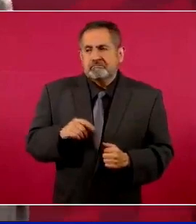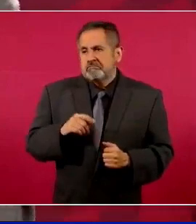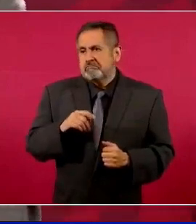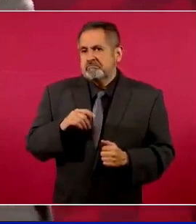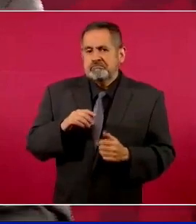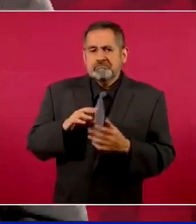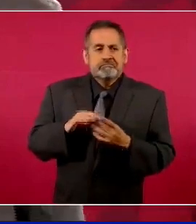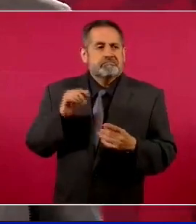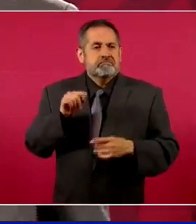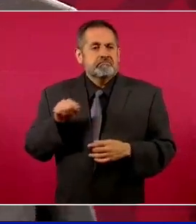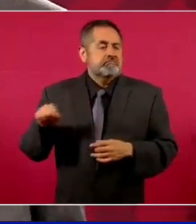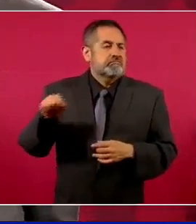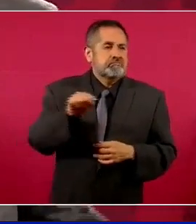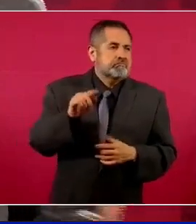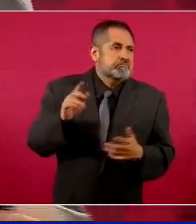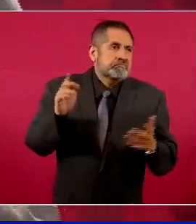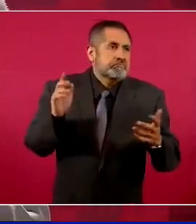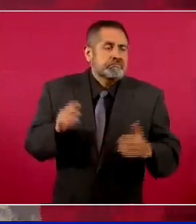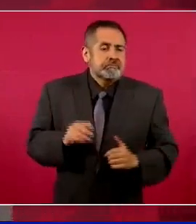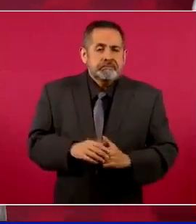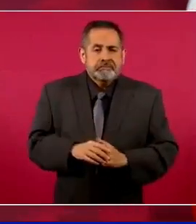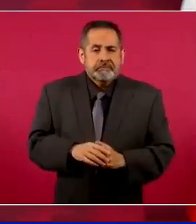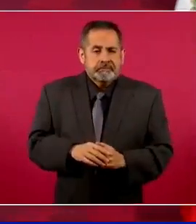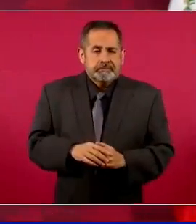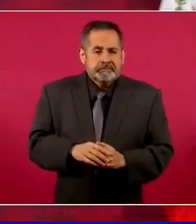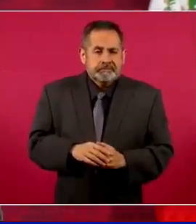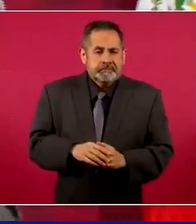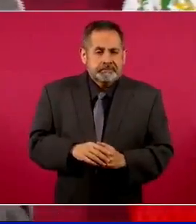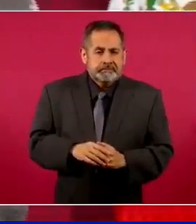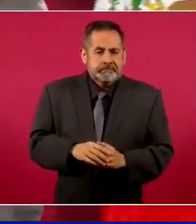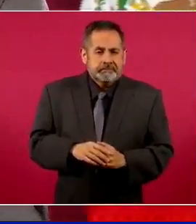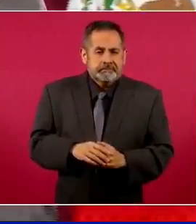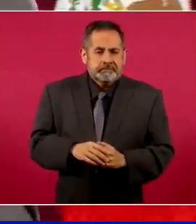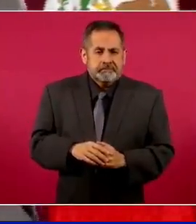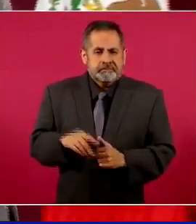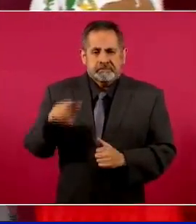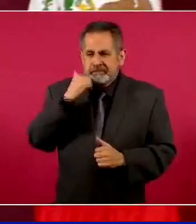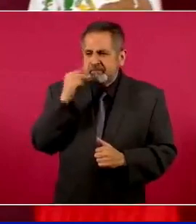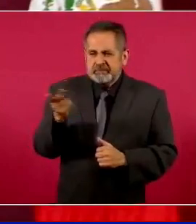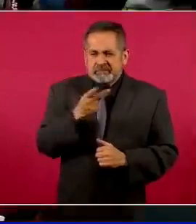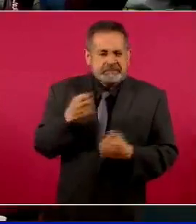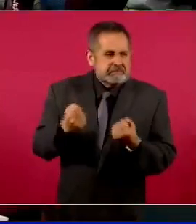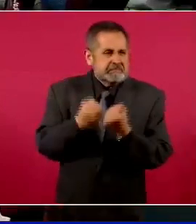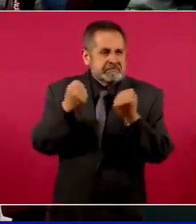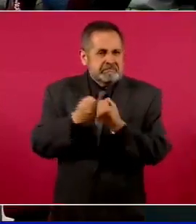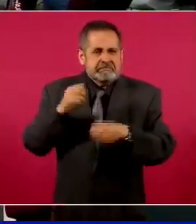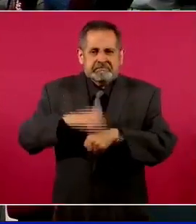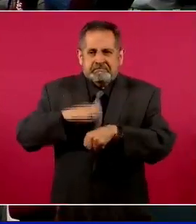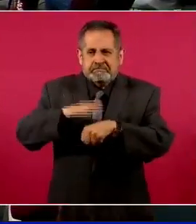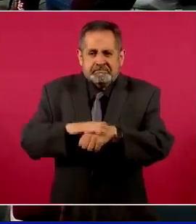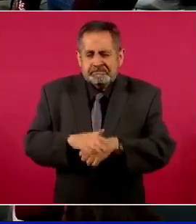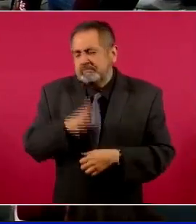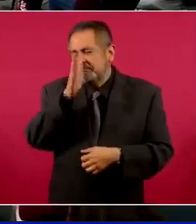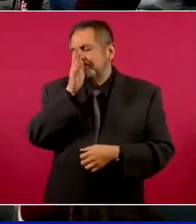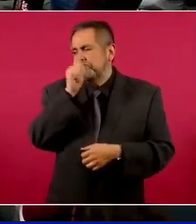mantener la confrontación ya no hay condiciones,